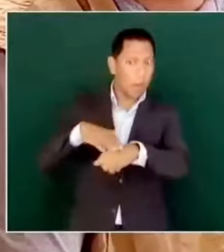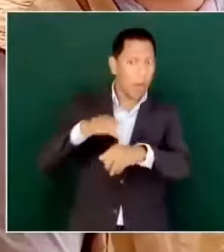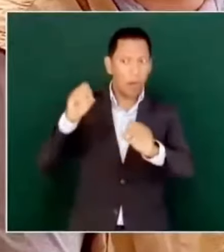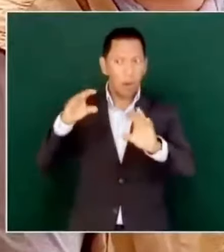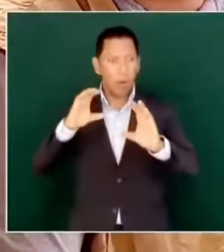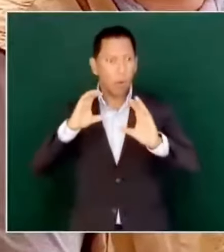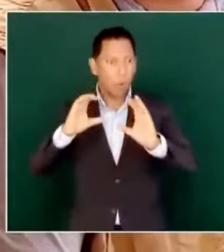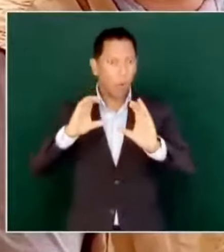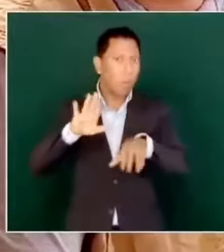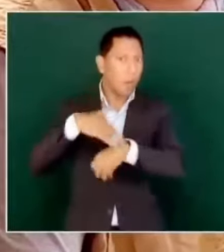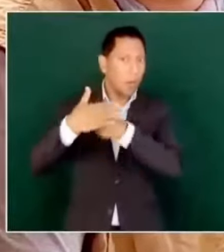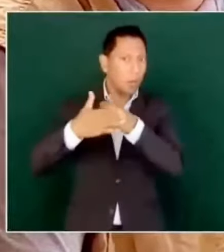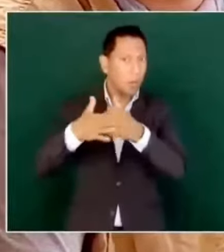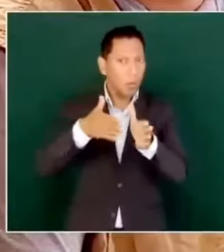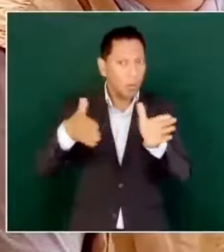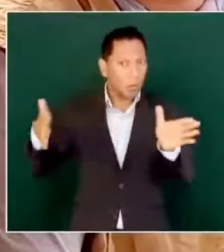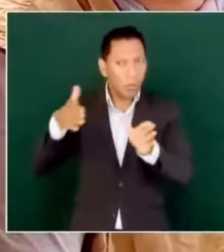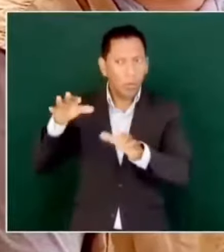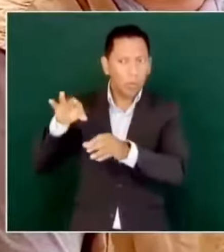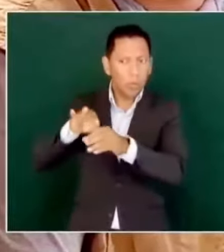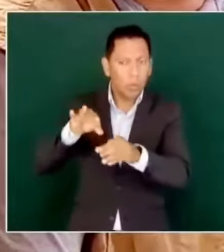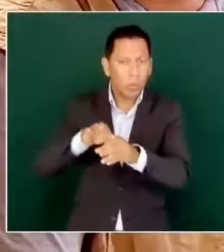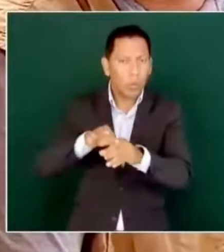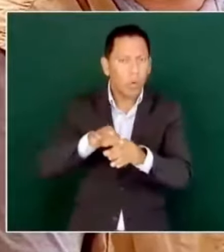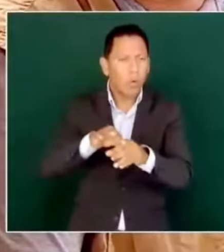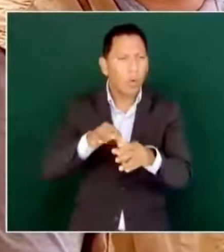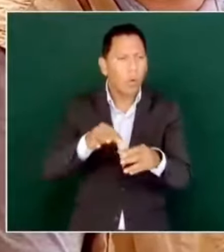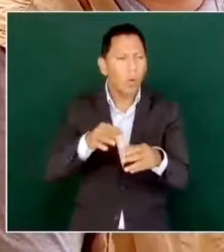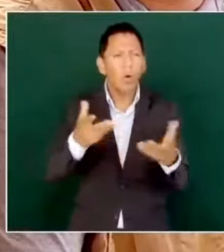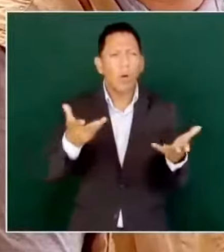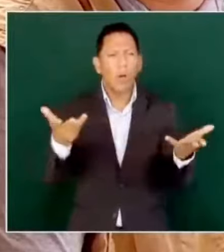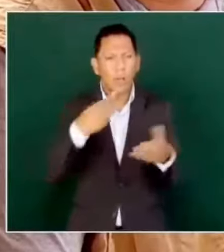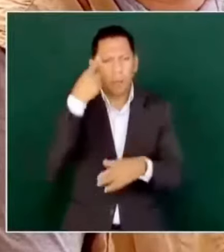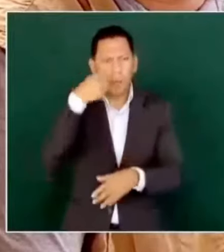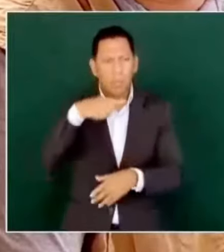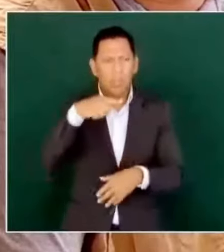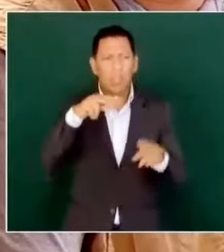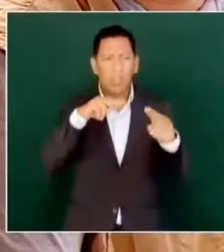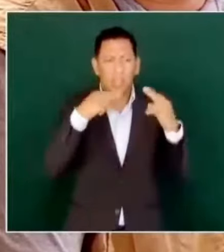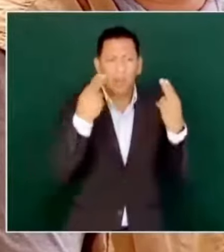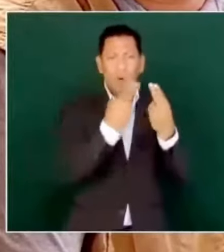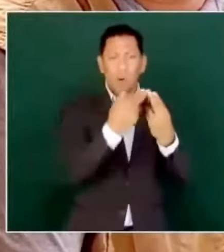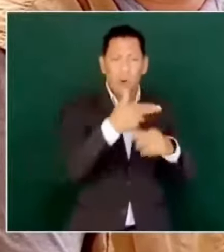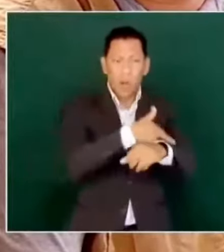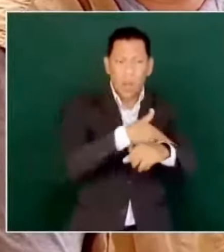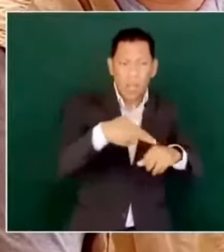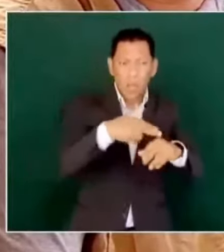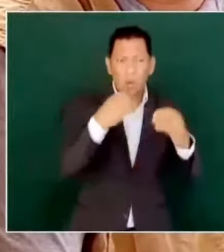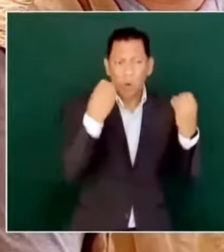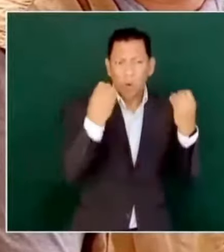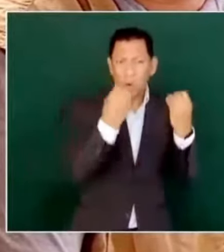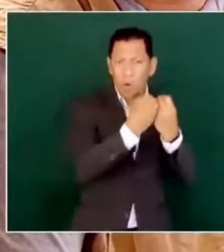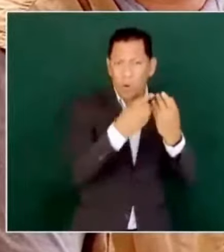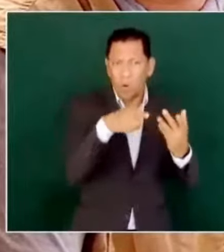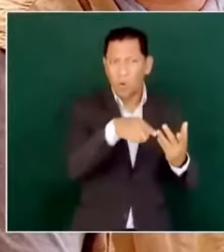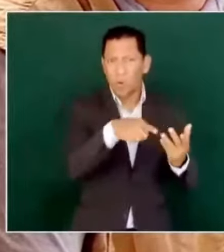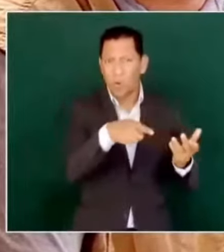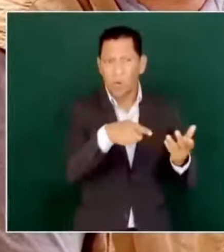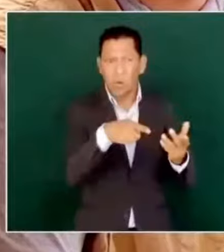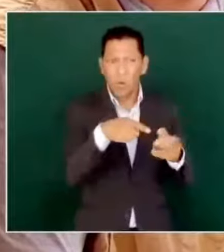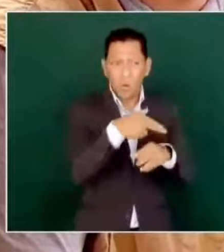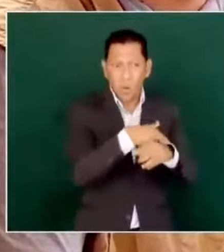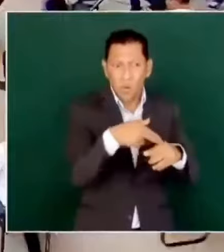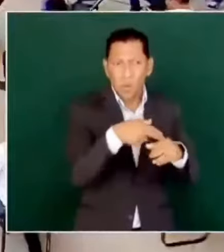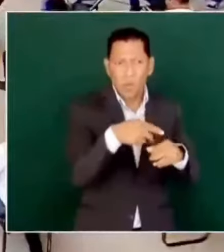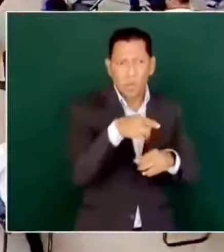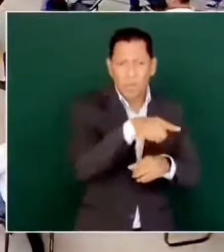cara a la elección o qué se va a hacer para que el crimen organizado no juegue en las elecciones locales. Bueno, estamos